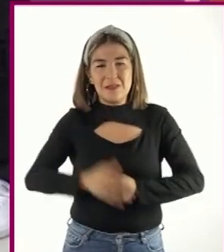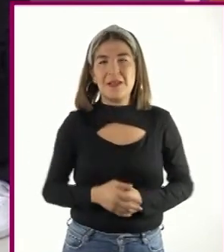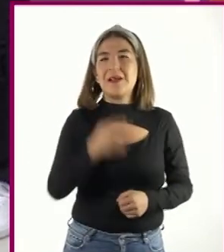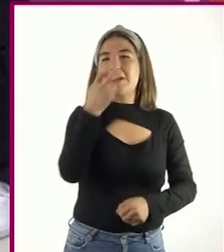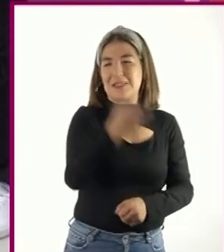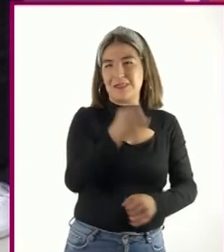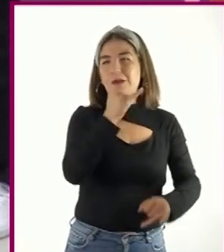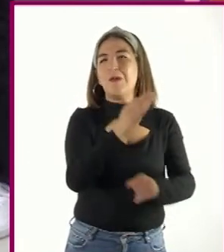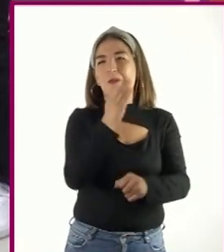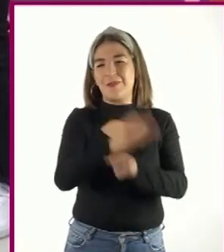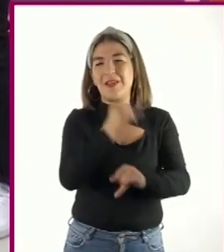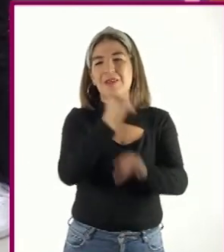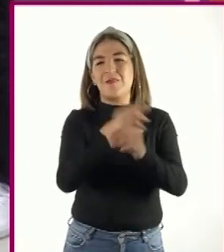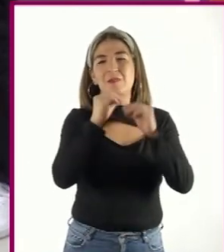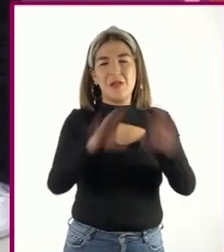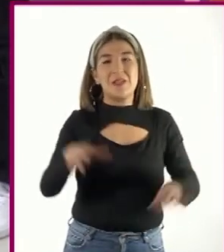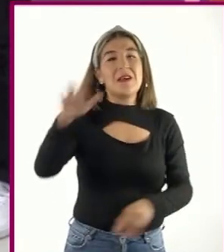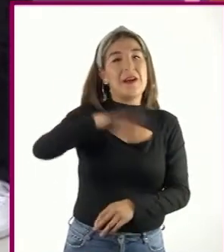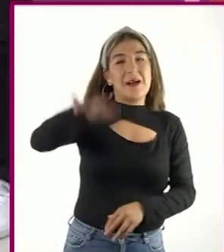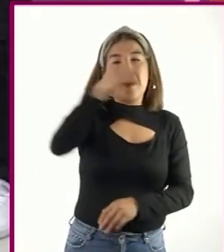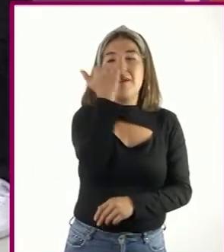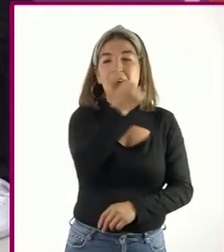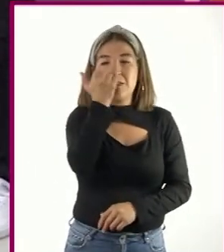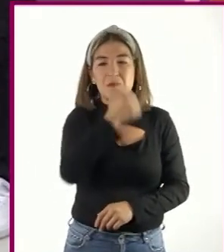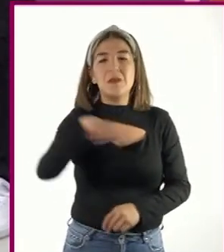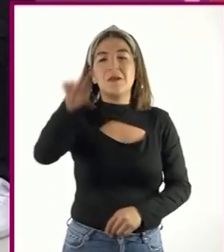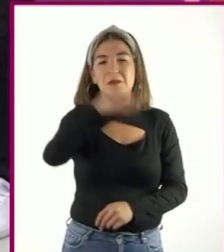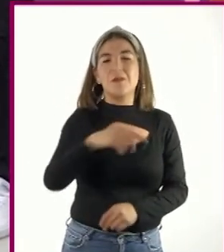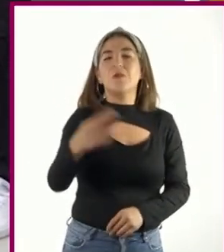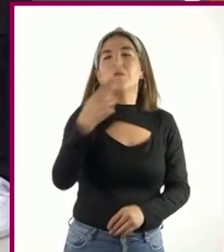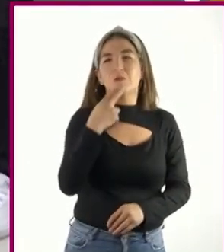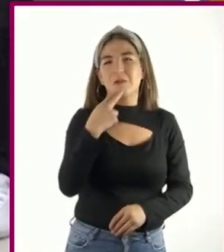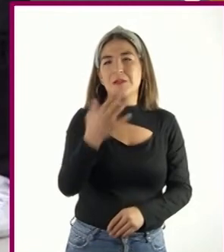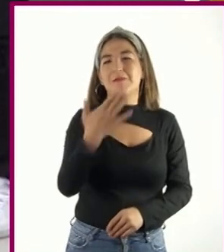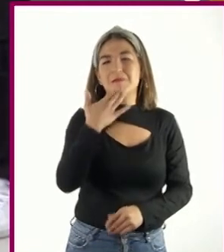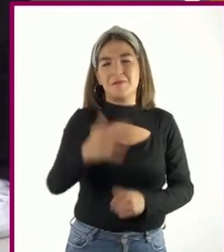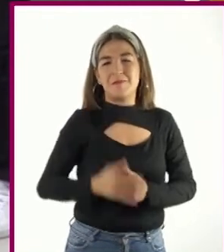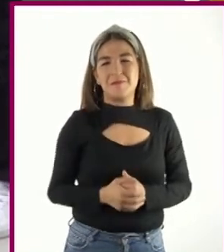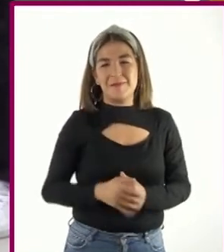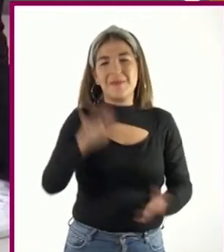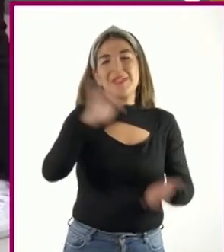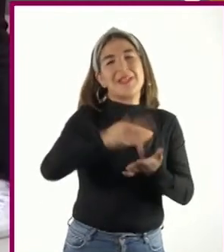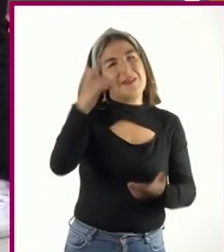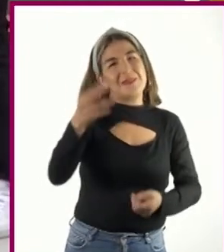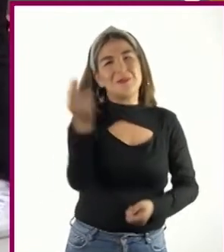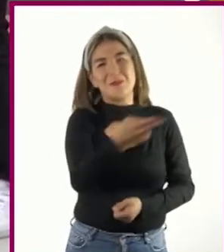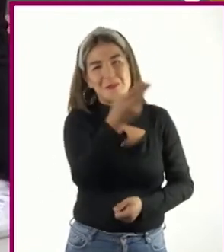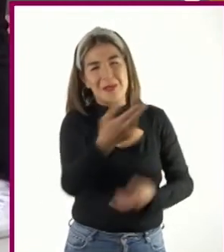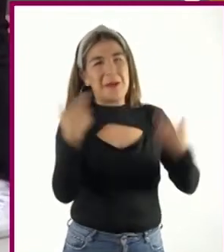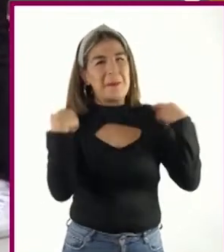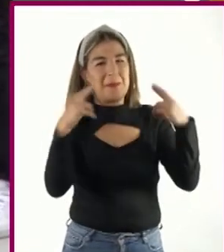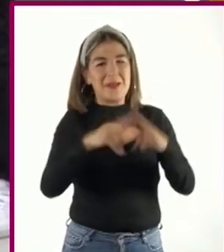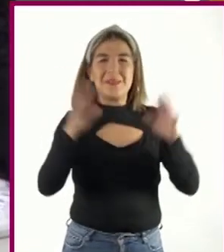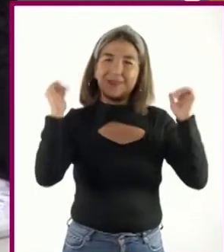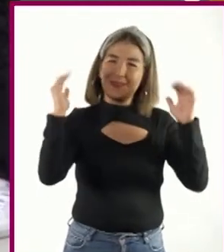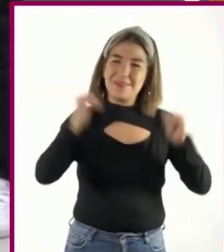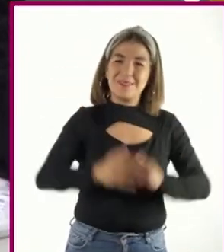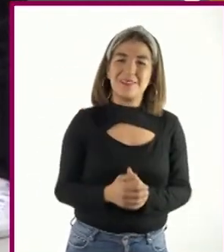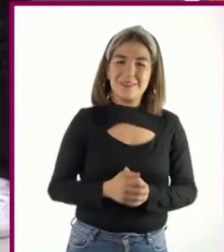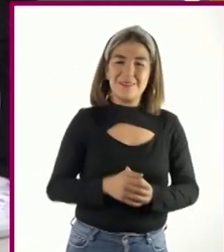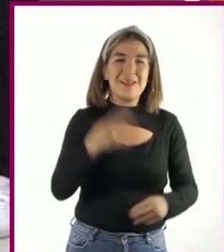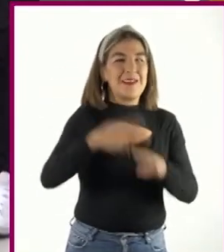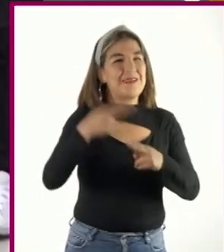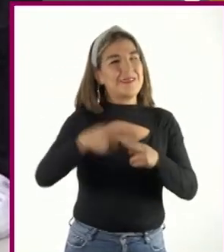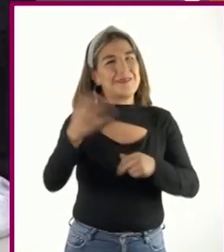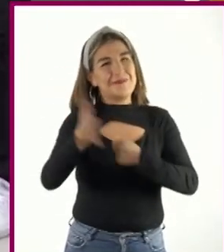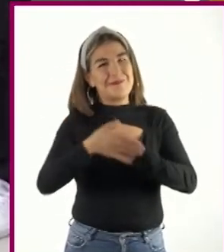información. A las y los alumnos les será de gran utilidad. Gracias a usted, maestra. Me despido. ¡Hasta